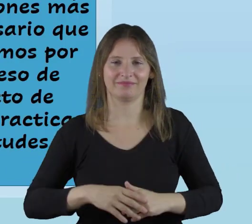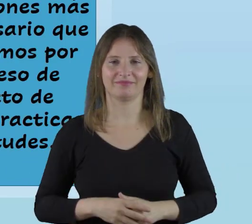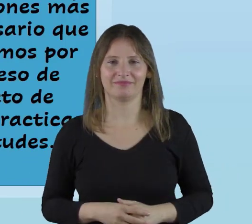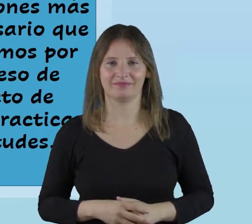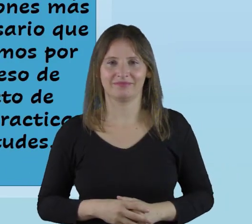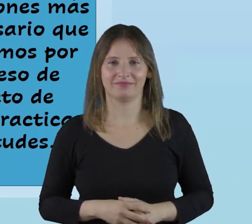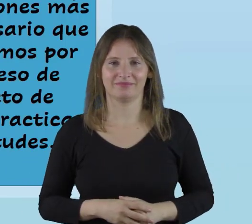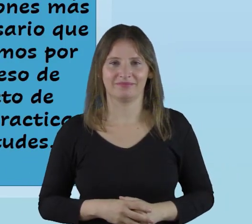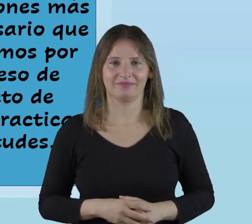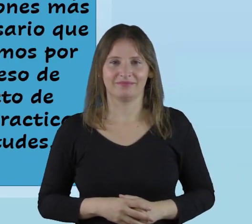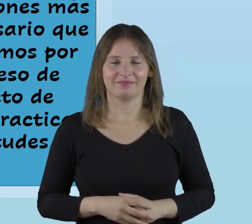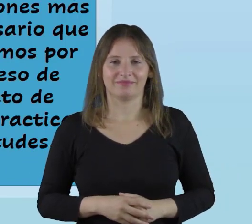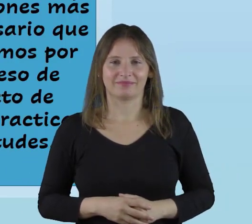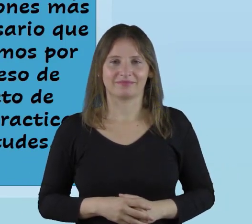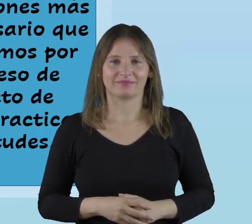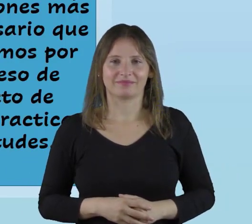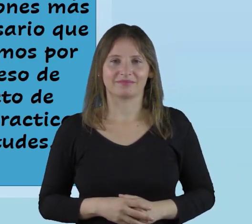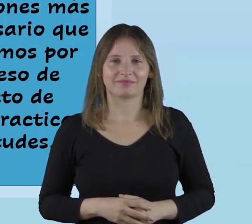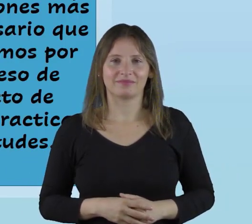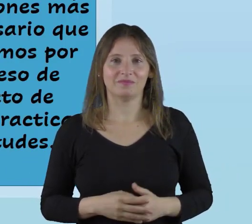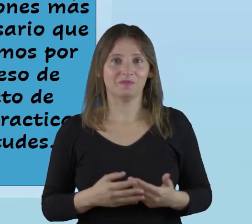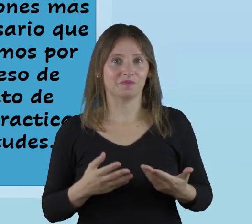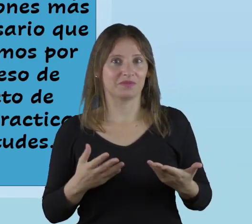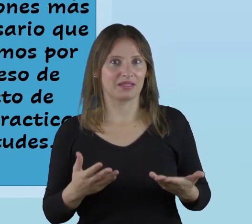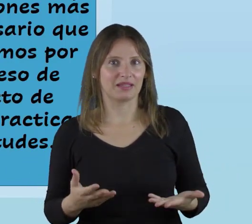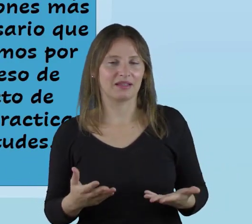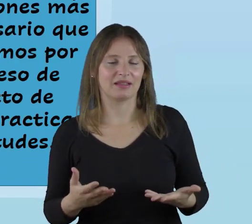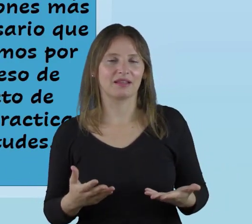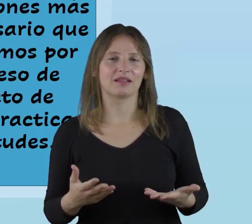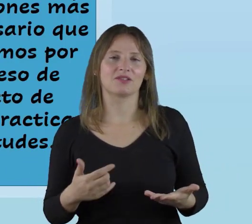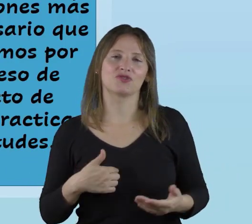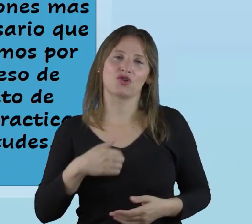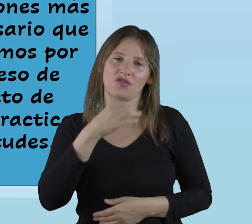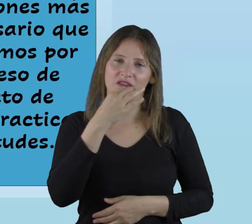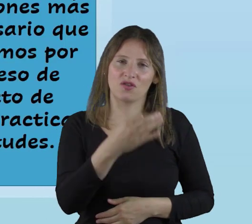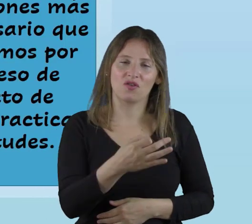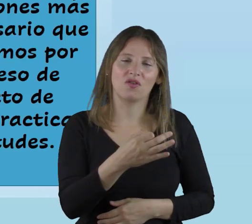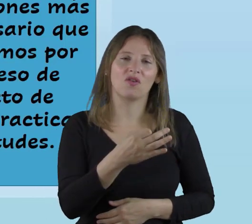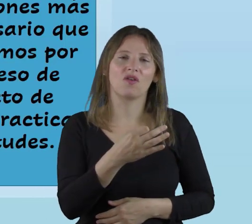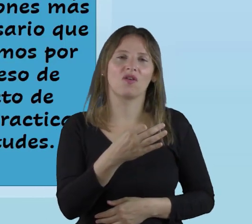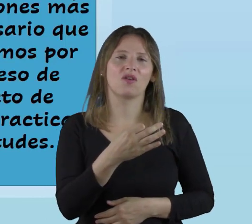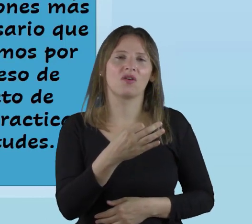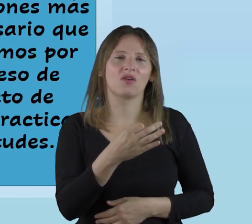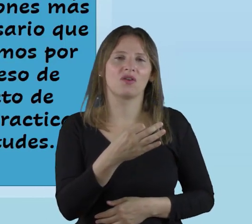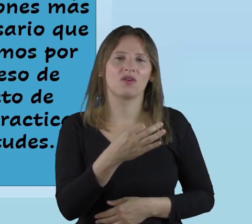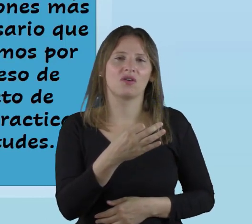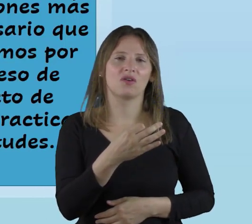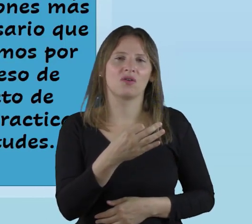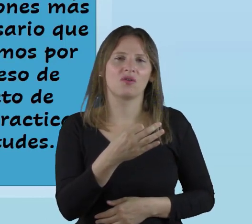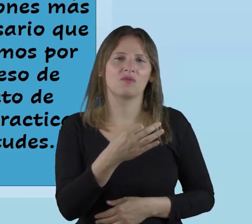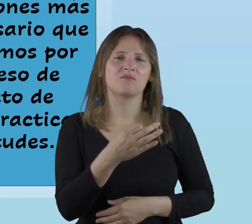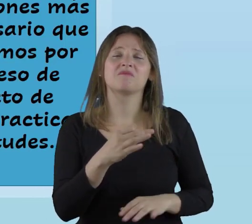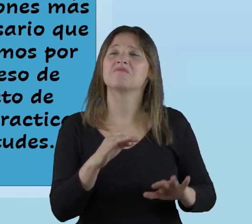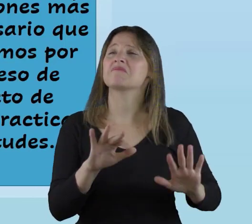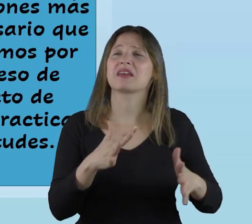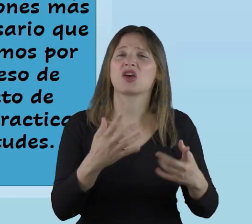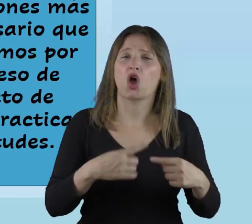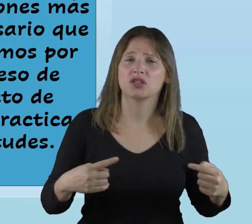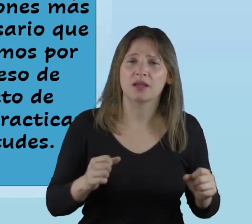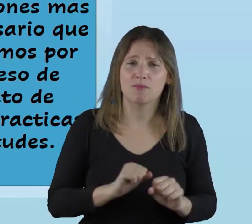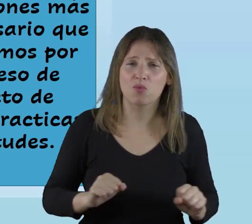institución inclusiva y ahí que yo digo